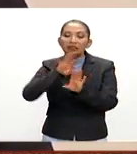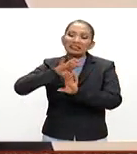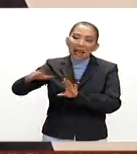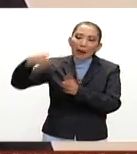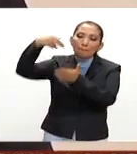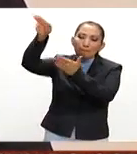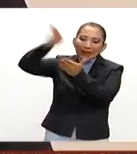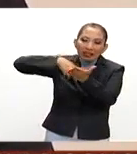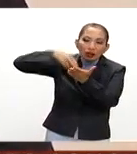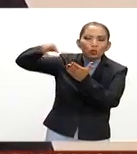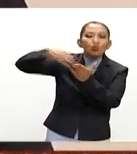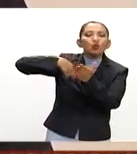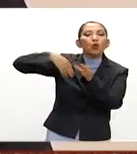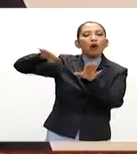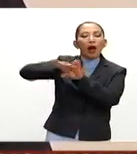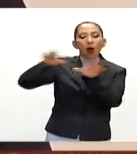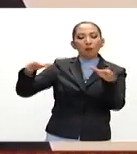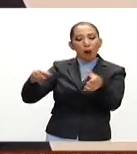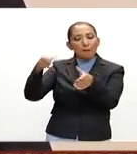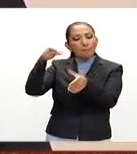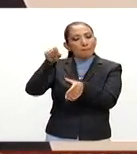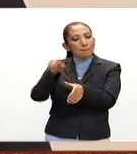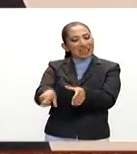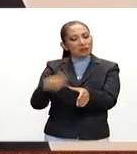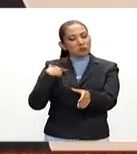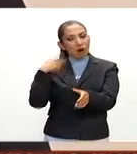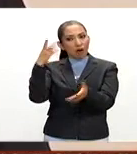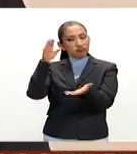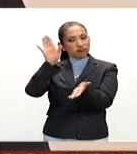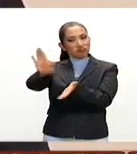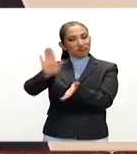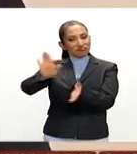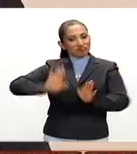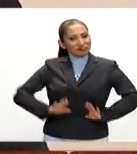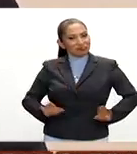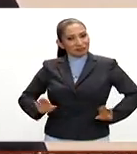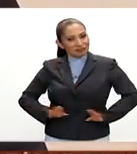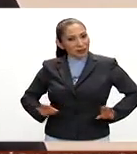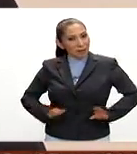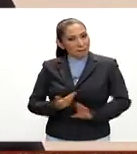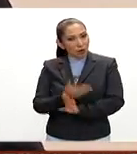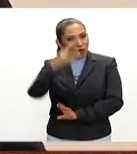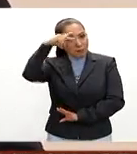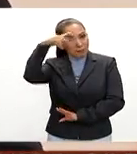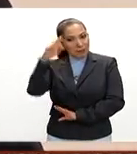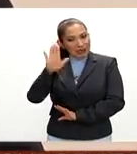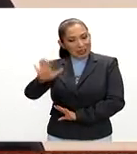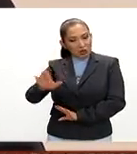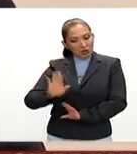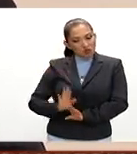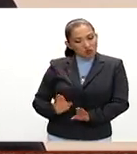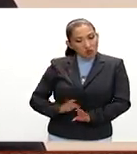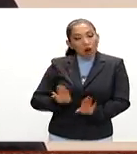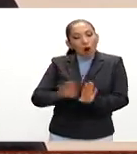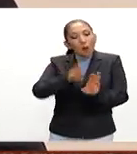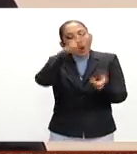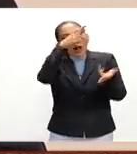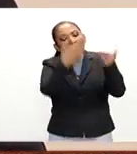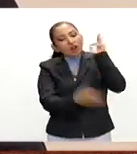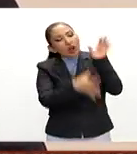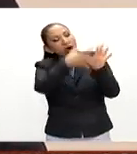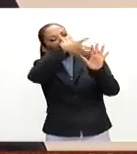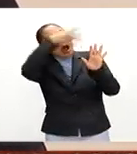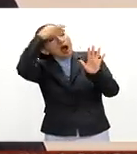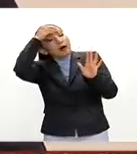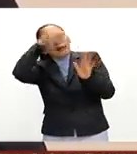de la de un propio de un lenguaje muy propio de un lenguaje muy mexicano de cómo la revolución había